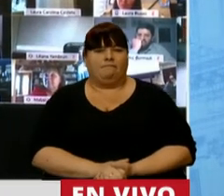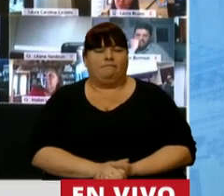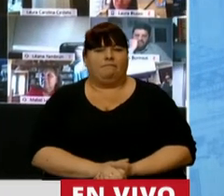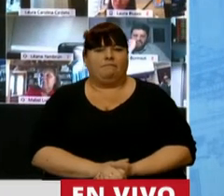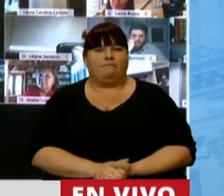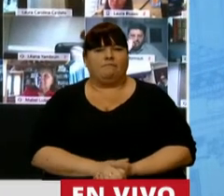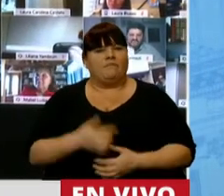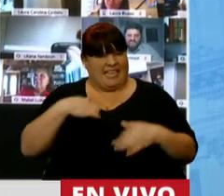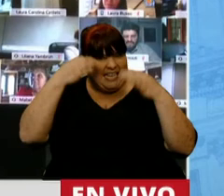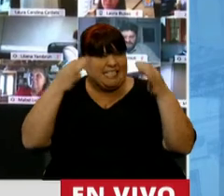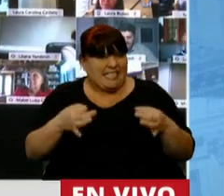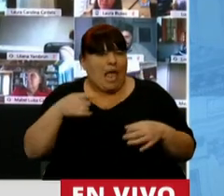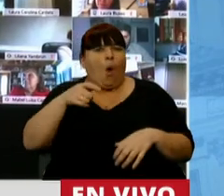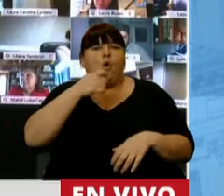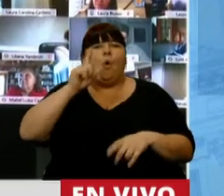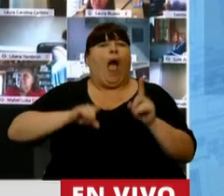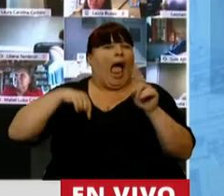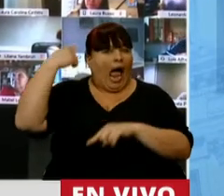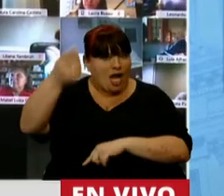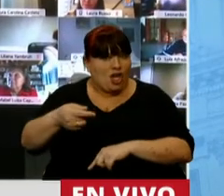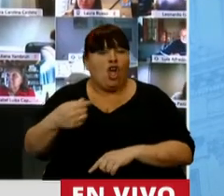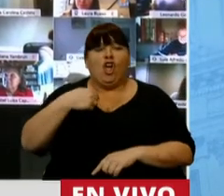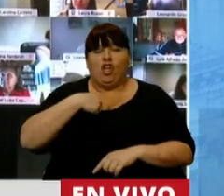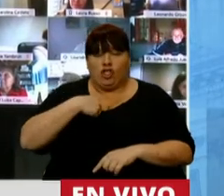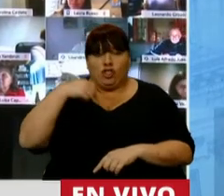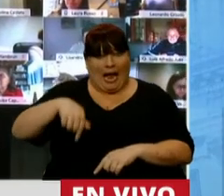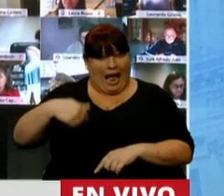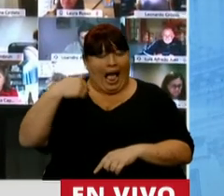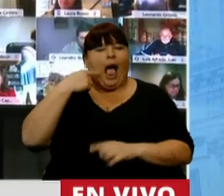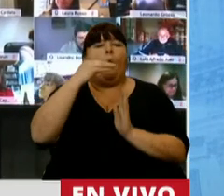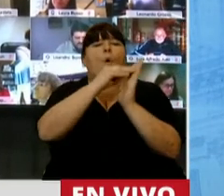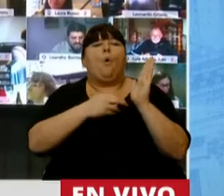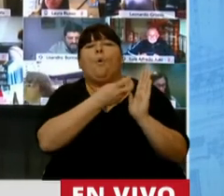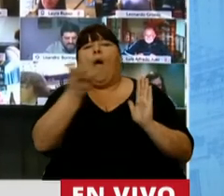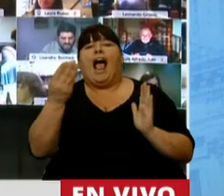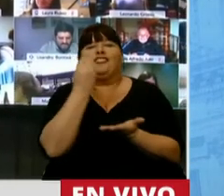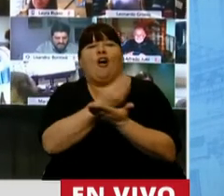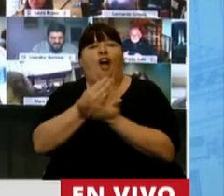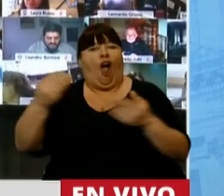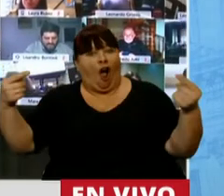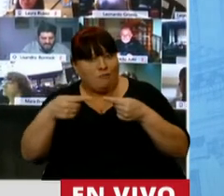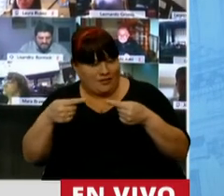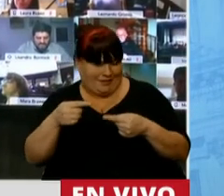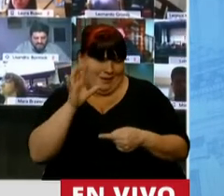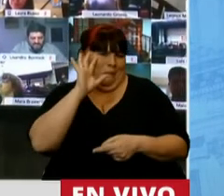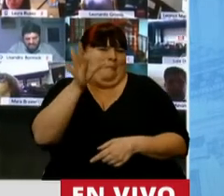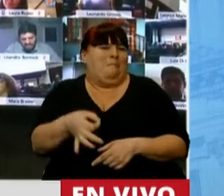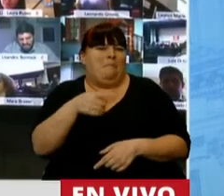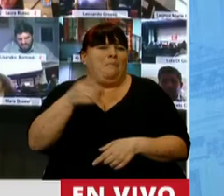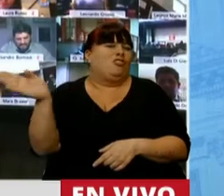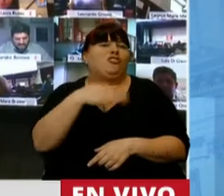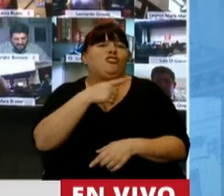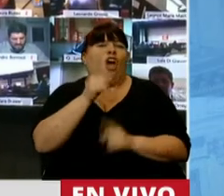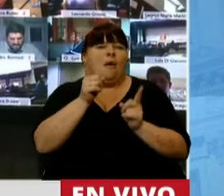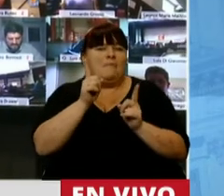Y estoy segura que si dentro de un año yo expongo aquí la lista de candidatos y candidatas de la oposición, veremos que todos